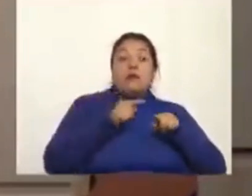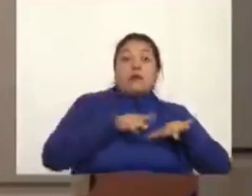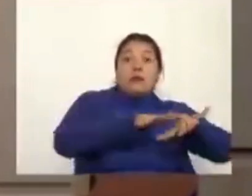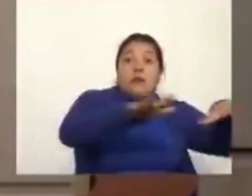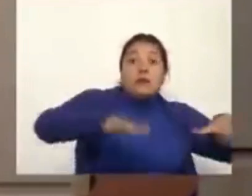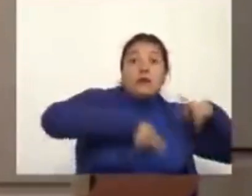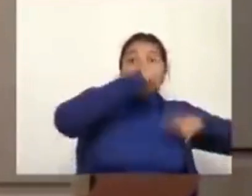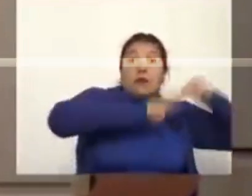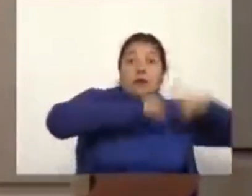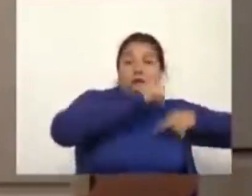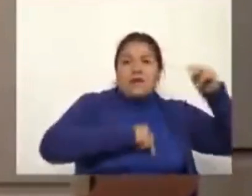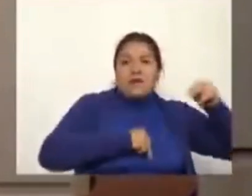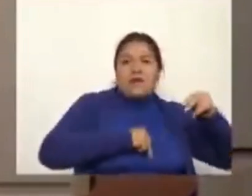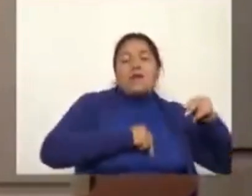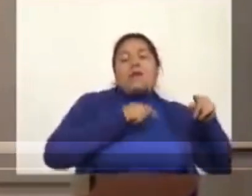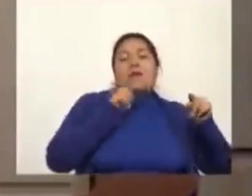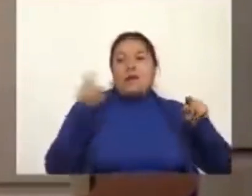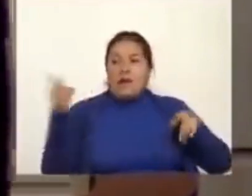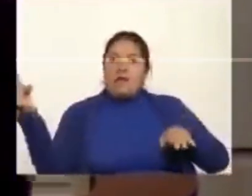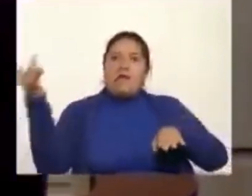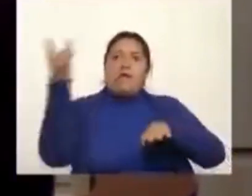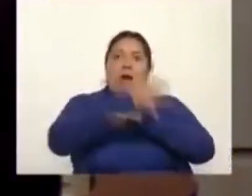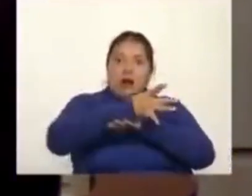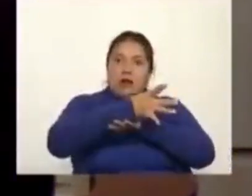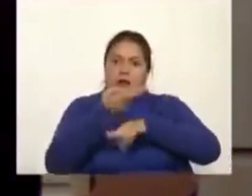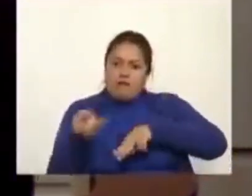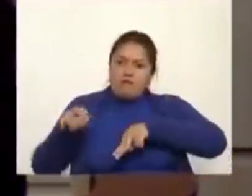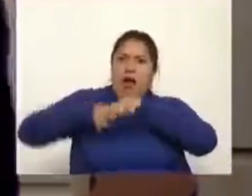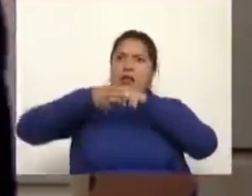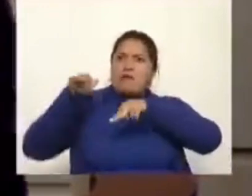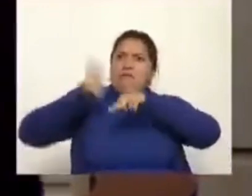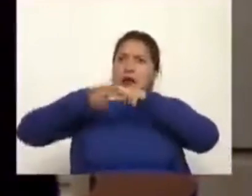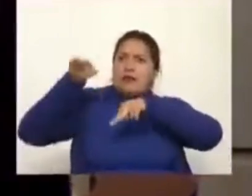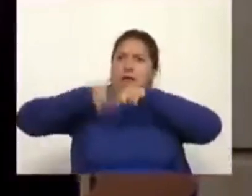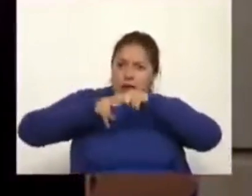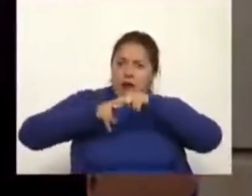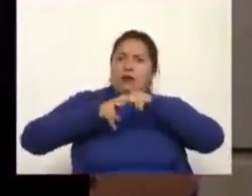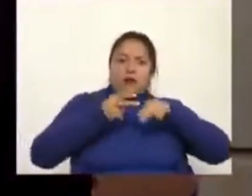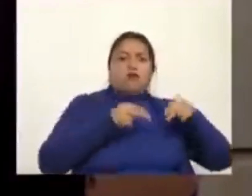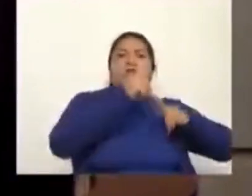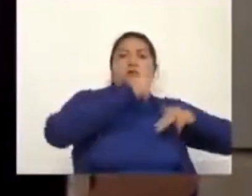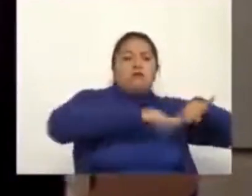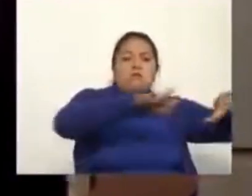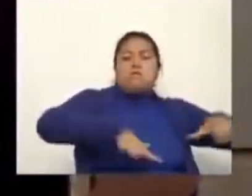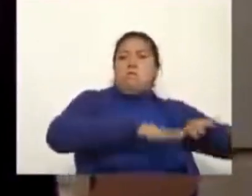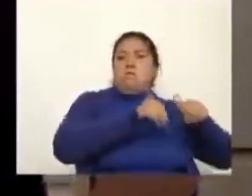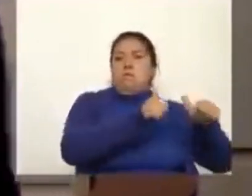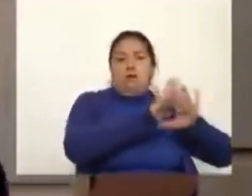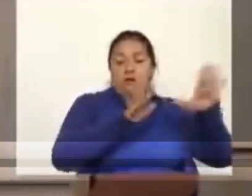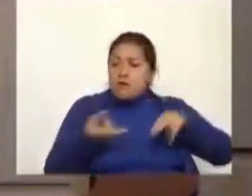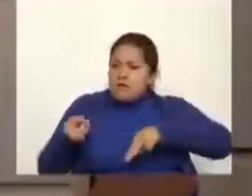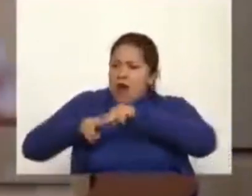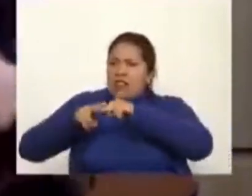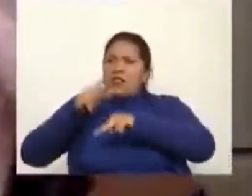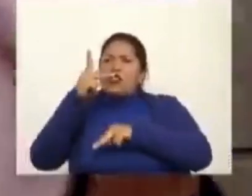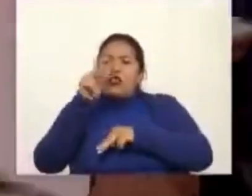por kilómetro que el contrato inicial de la Ruta del Sol. El cuarto